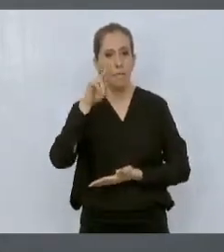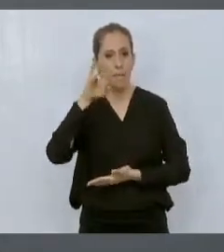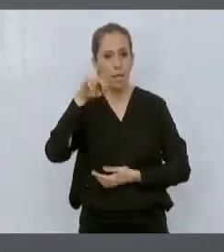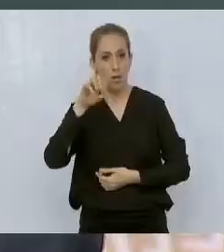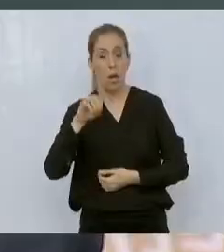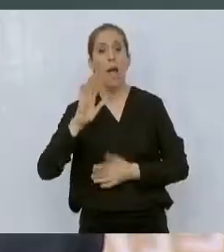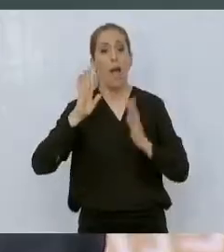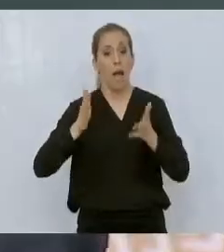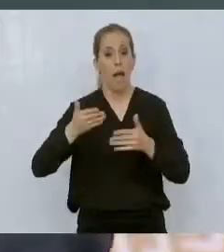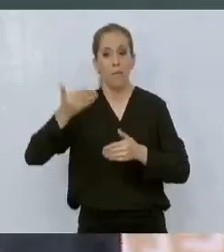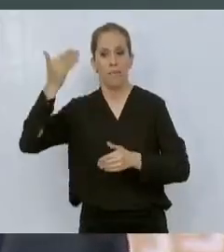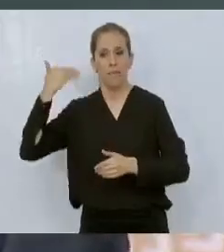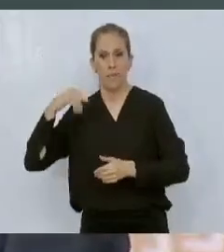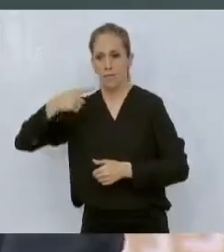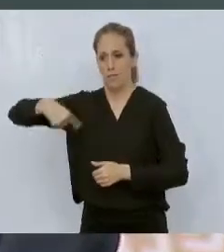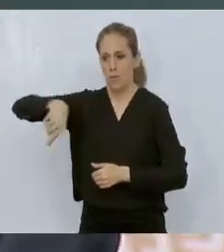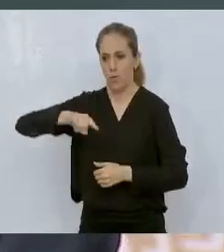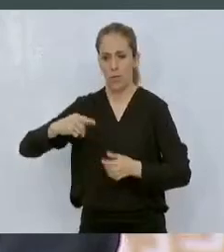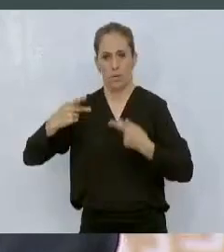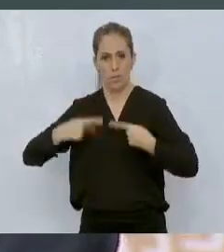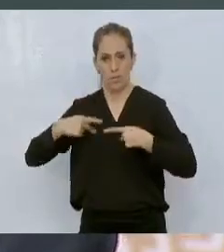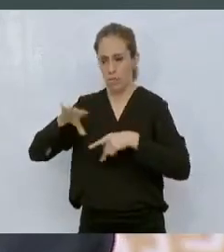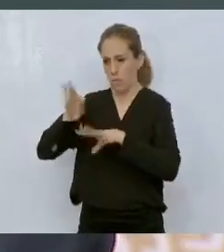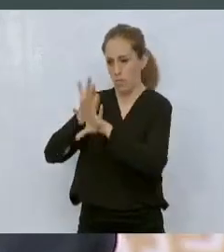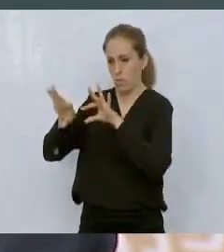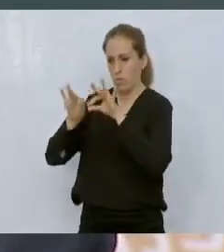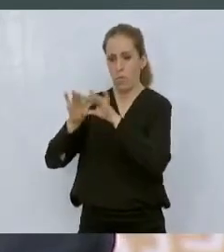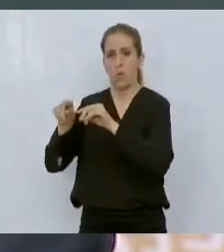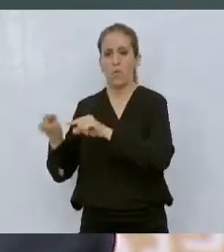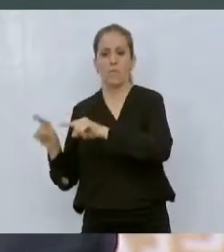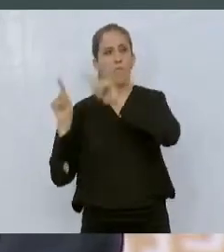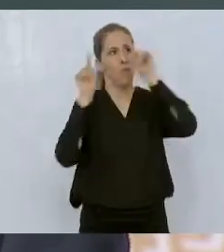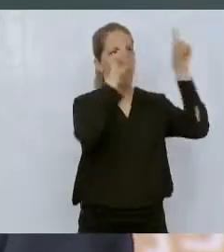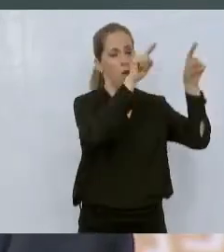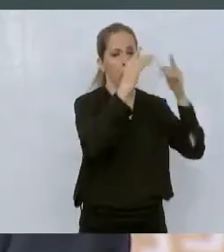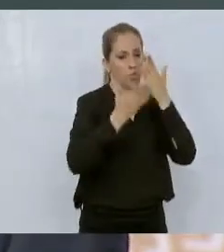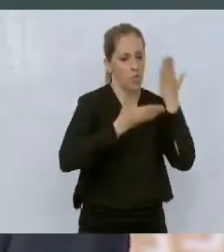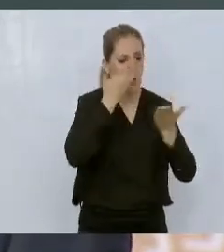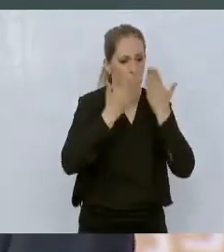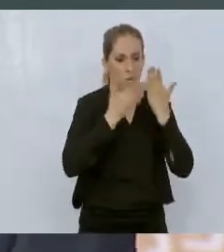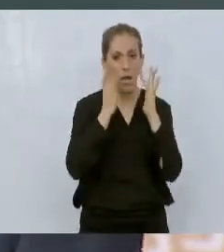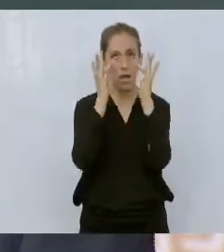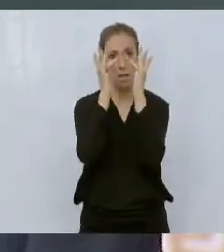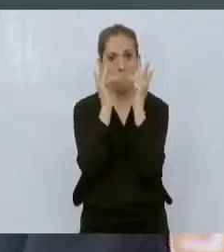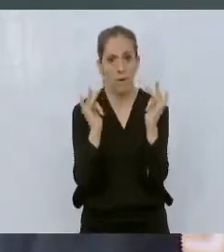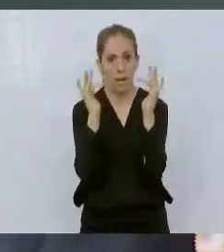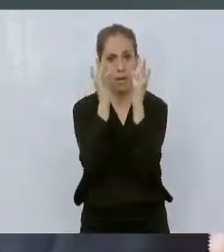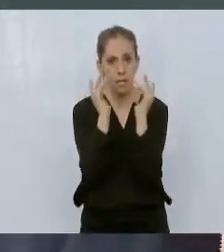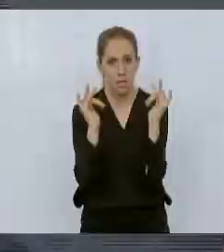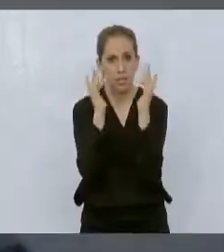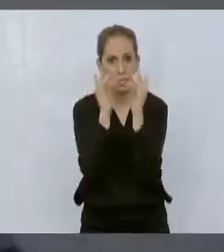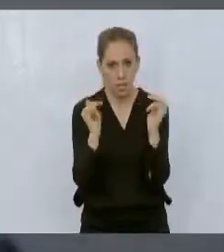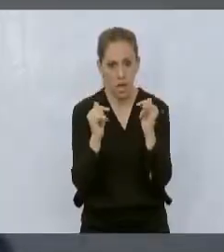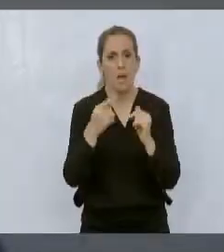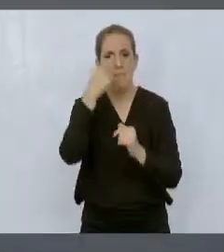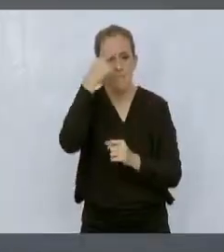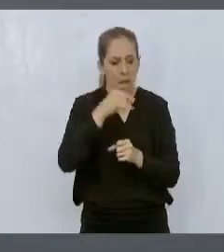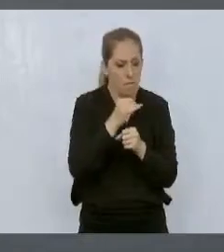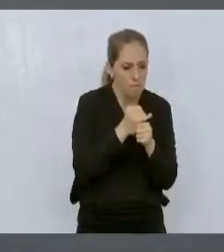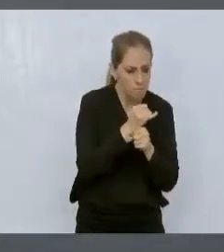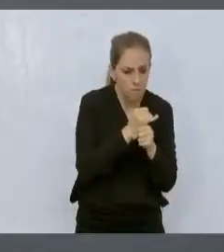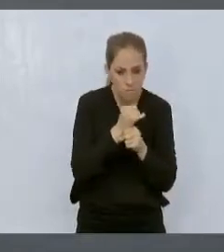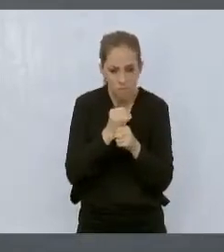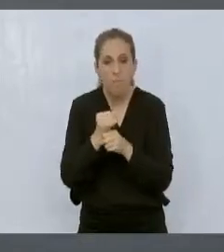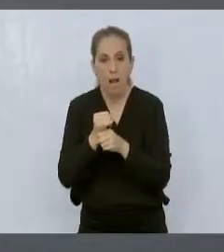capacitar a Francia. Tenemos hoy especialistas en inseminación, en producción de embriones y estamos produciendo ahorita